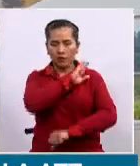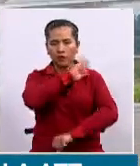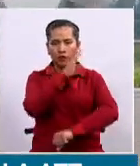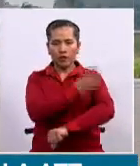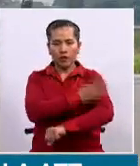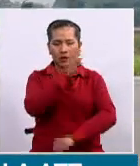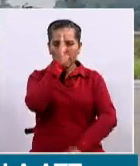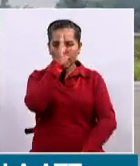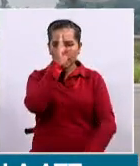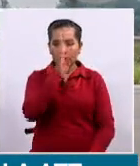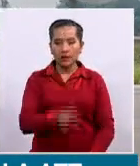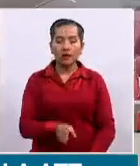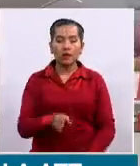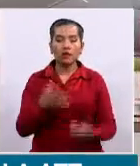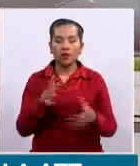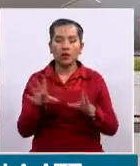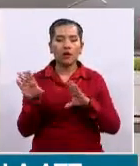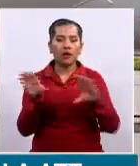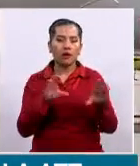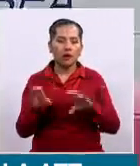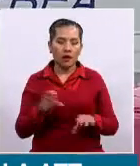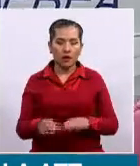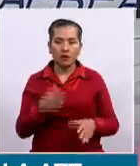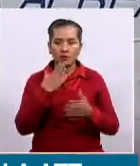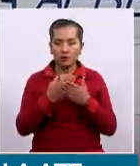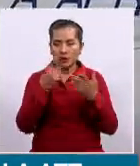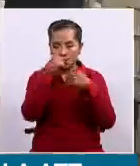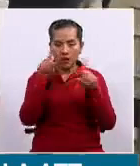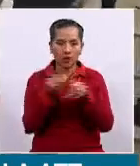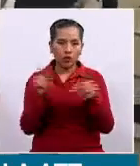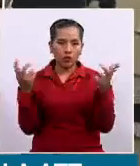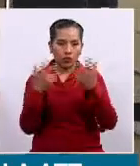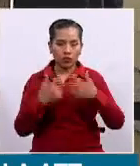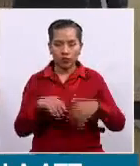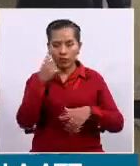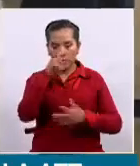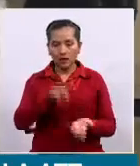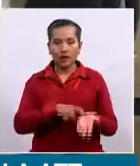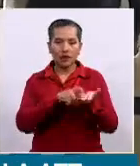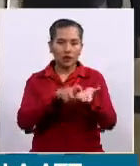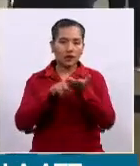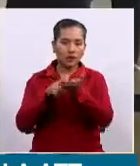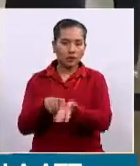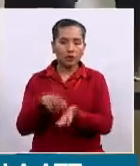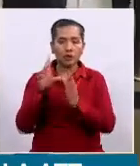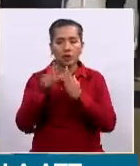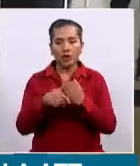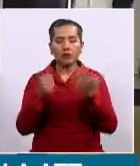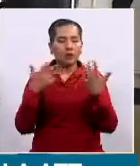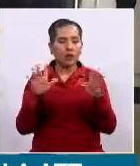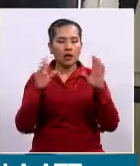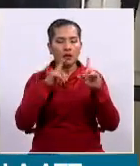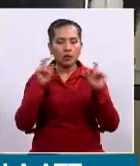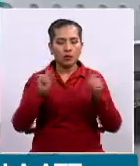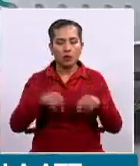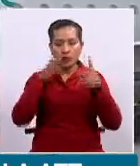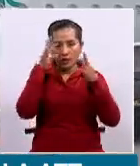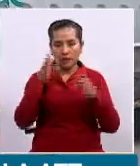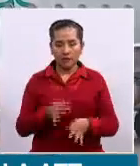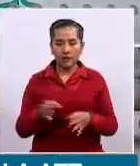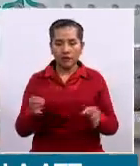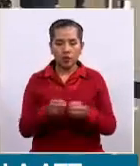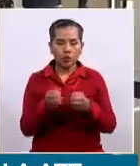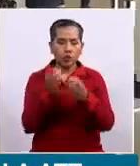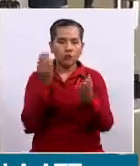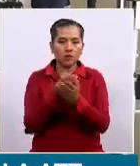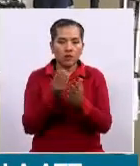y se ha realizado la conciliación de todo lo que es la deuda y se ha podido definir concretamente el monto